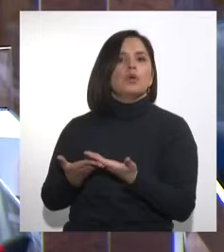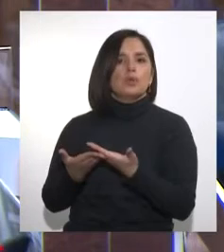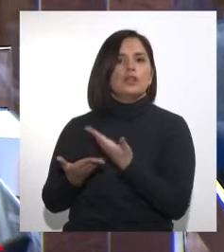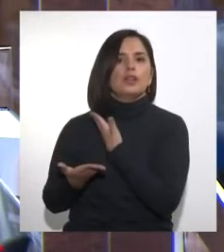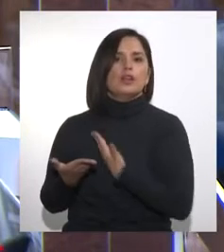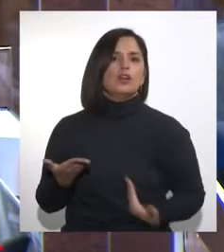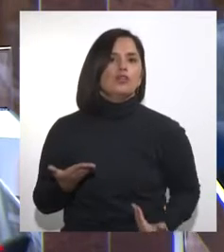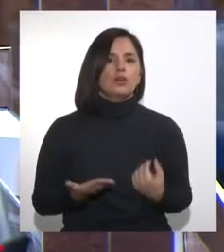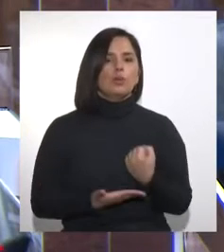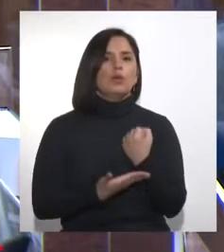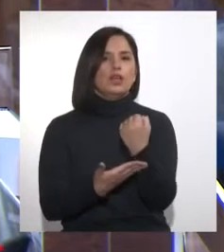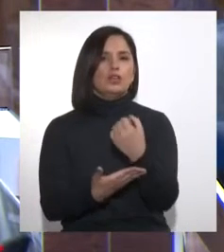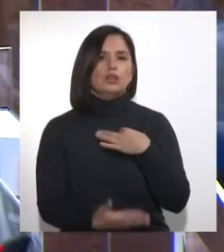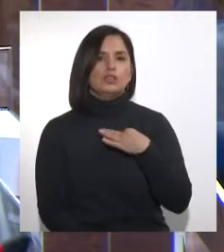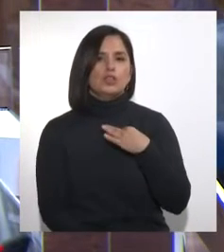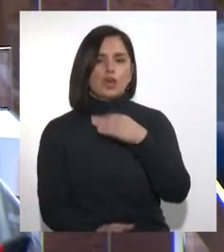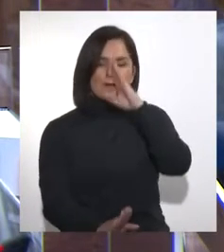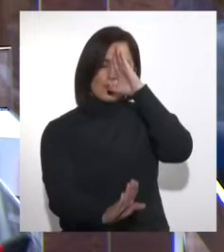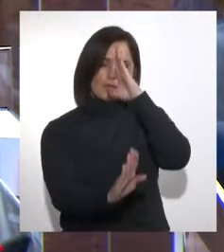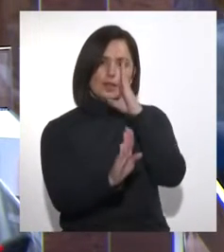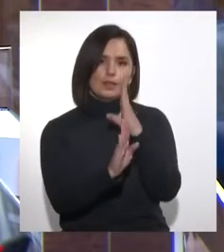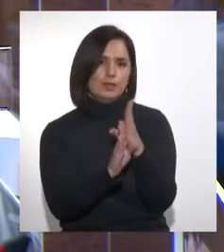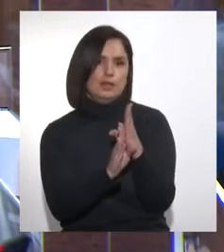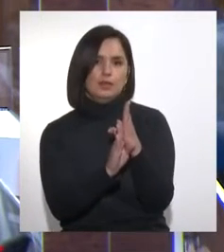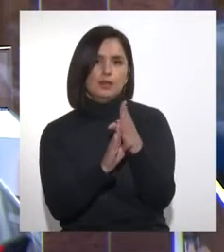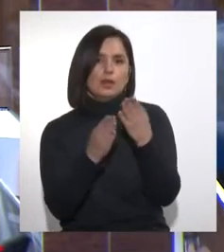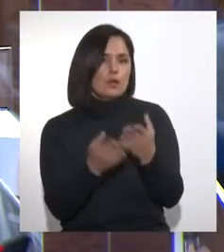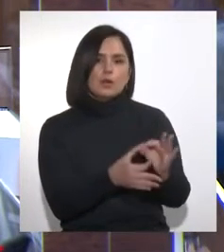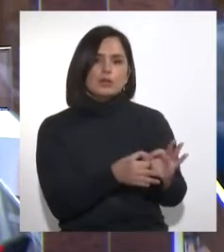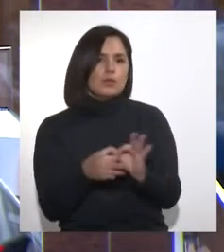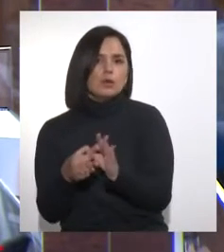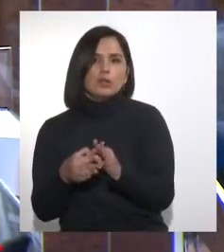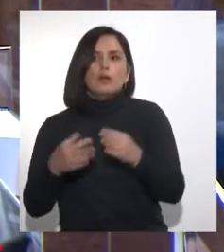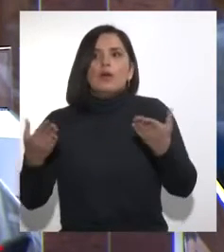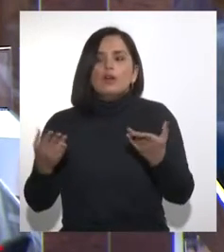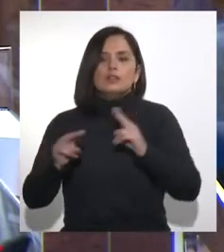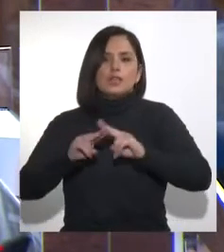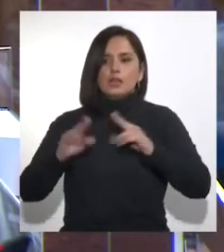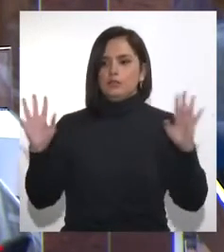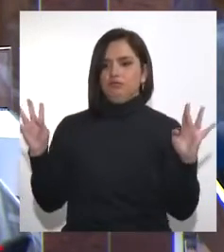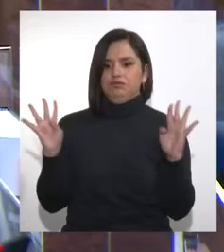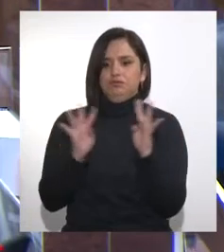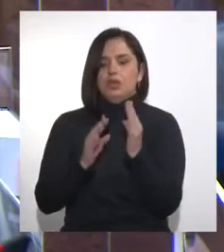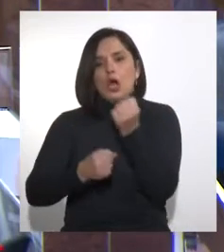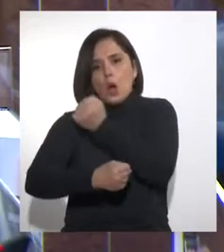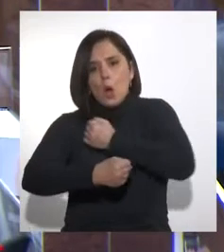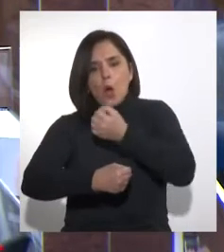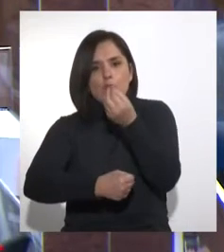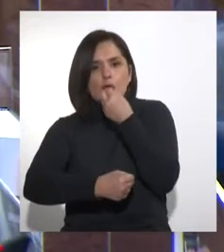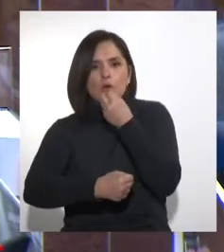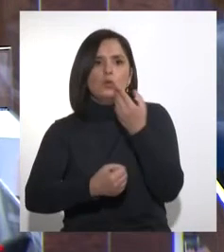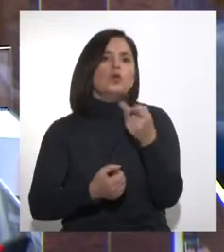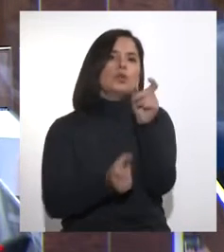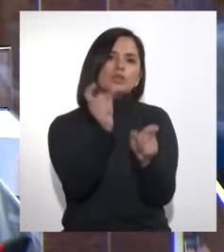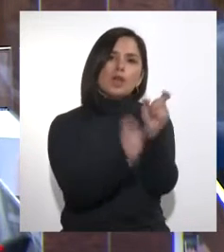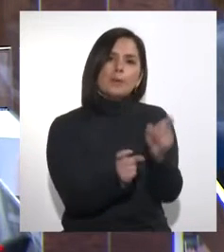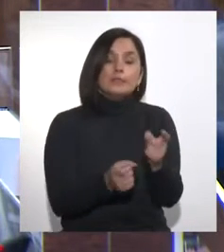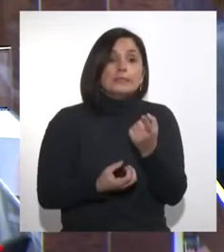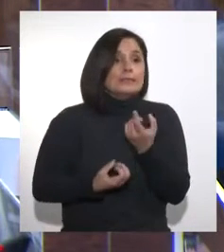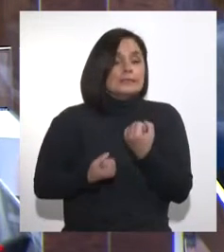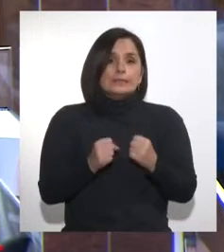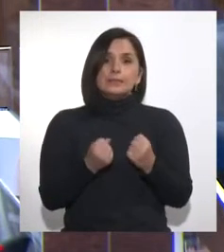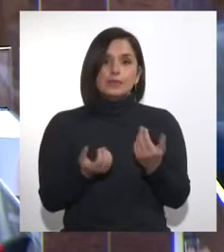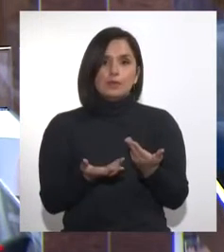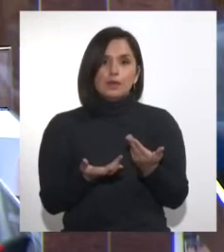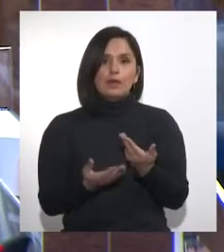población en forma directa. Por eso tenemos ollas comunes, por eso la gente está tan desesperada. El gobierno